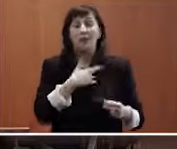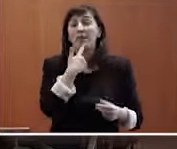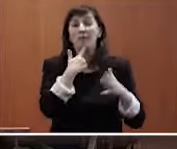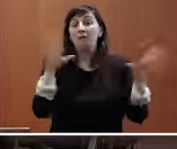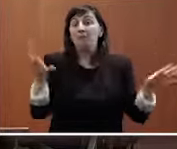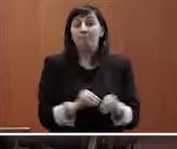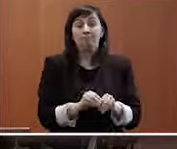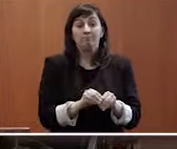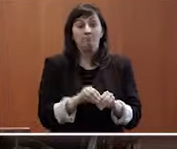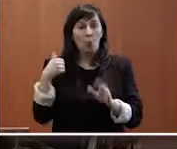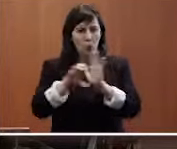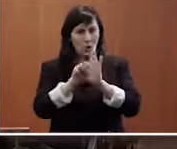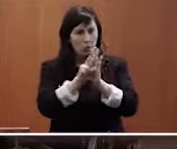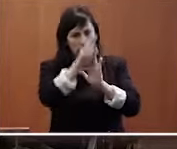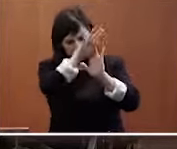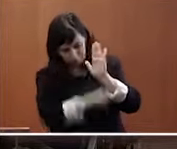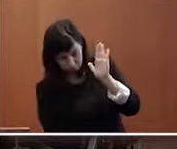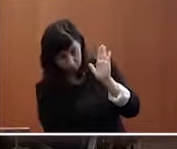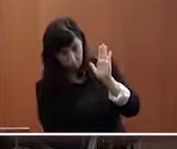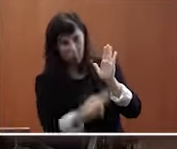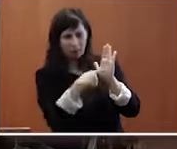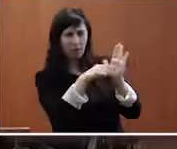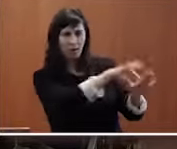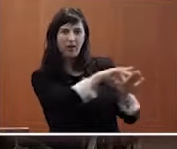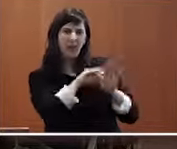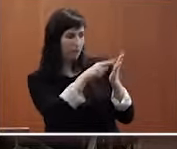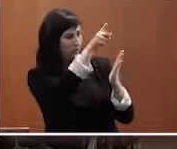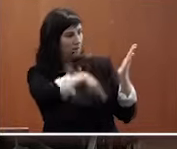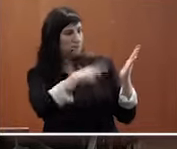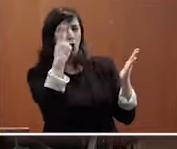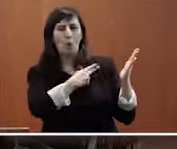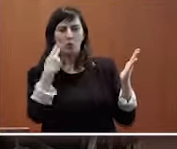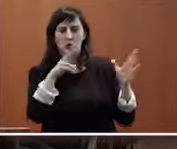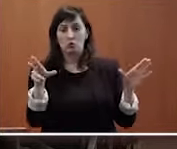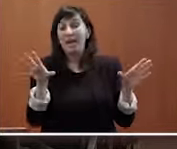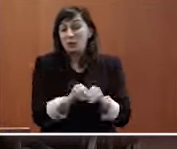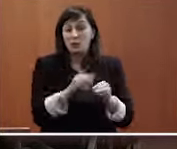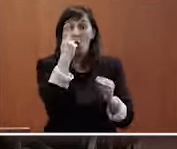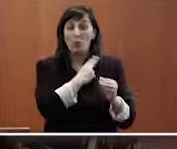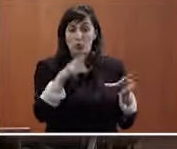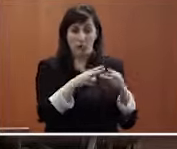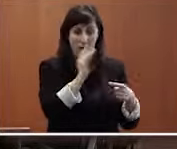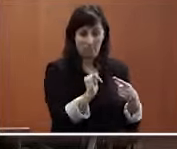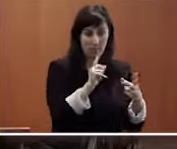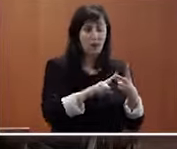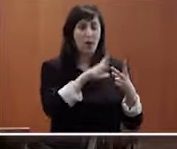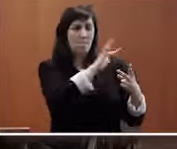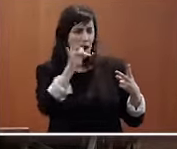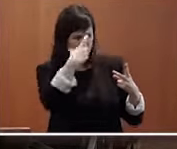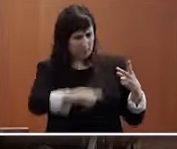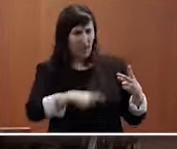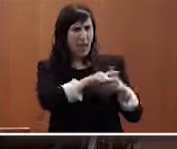que nos dice este currículo? Nos fala de unha persoa con compromiso social e nos fala de unha hombre de empresa